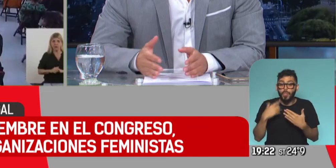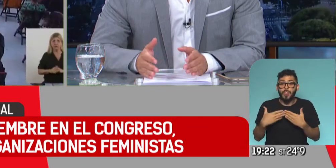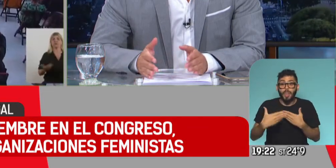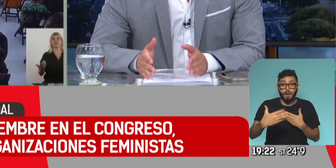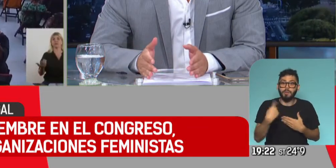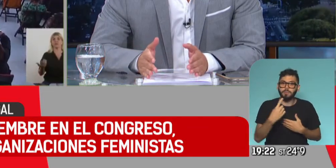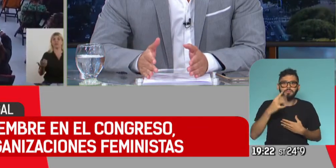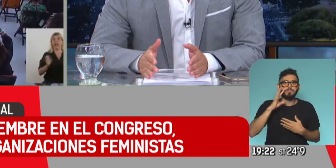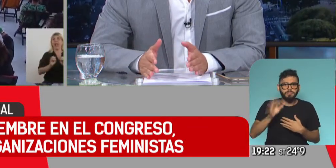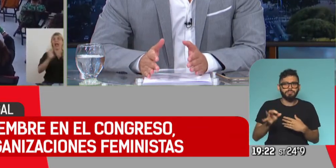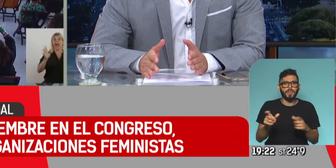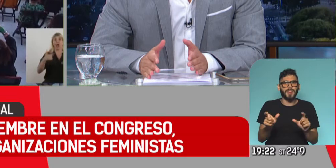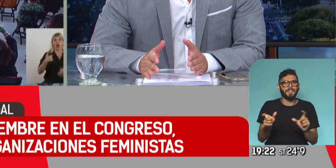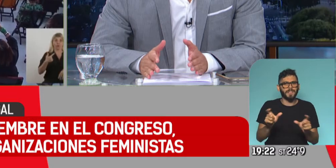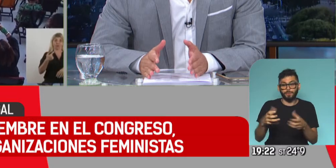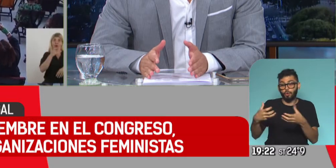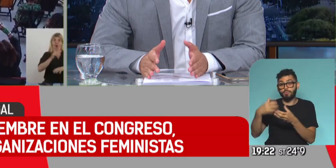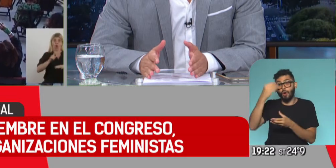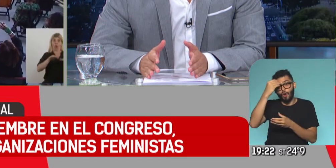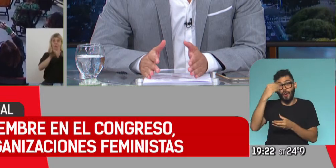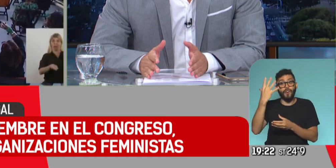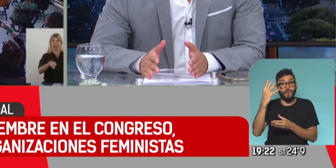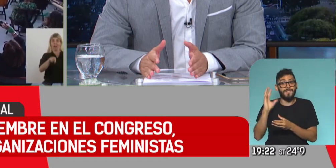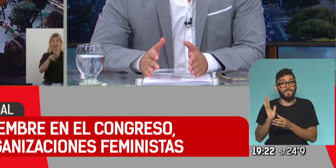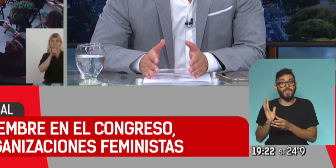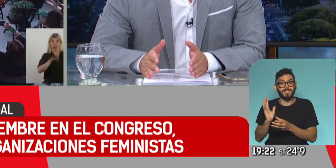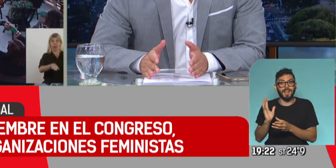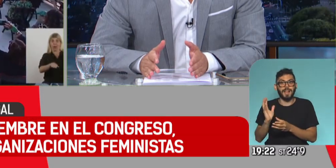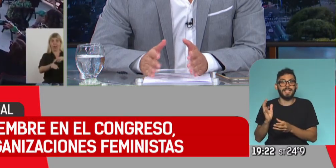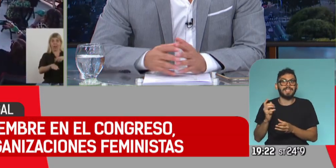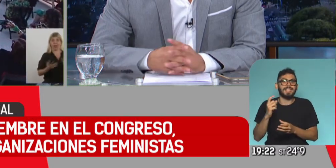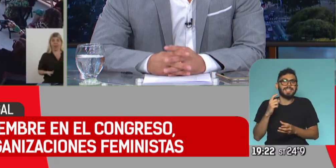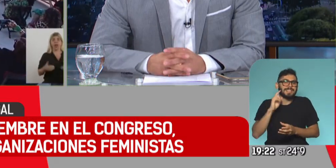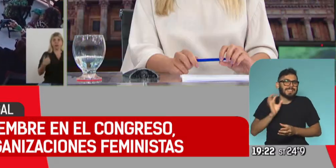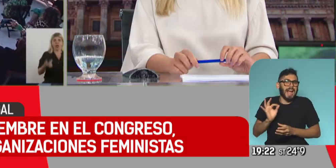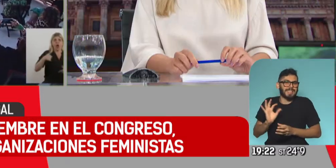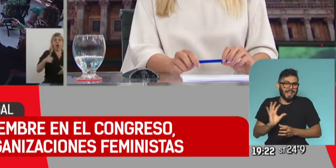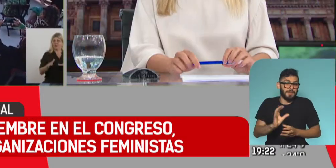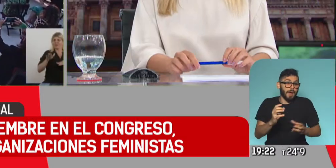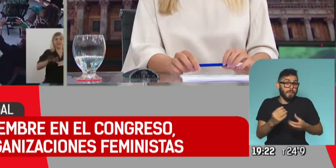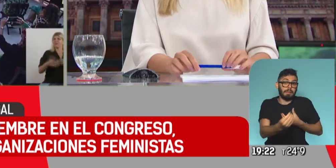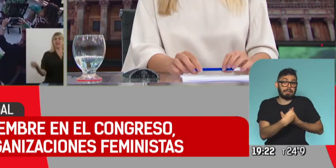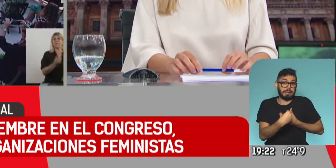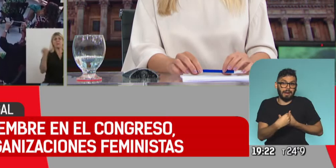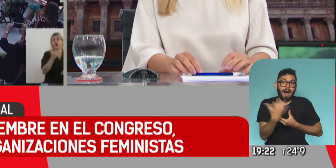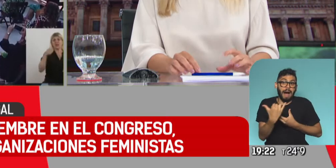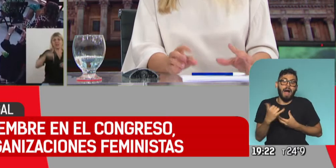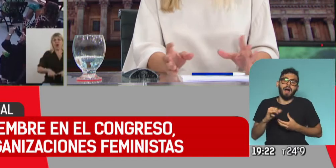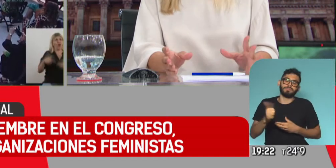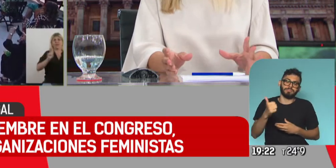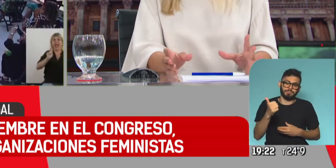supimos que es una diferencia que el oficialismo siempre creyó tener, ¿verdad? Sí, y acá está bueno también que